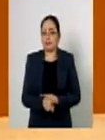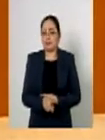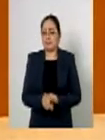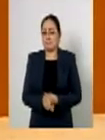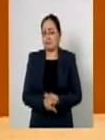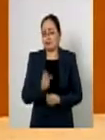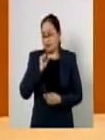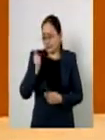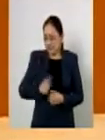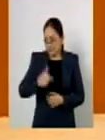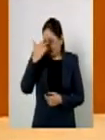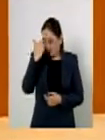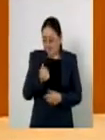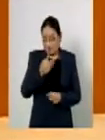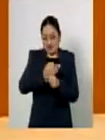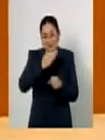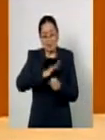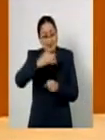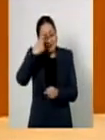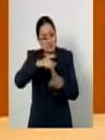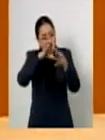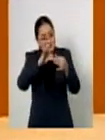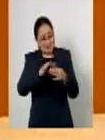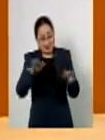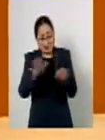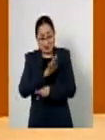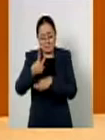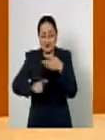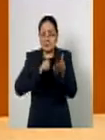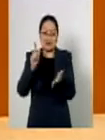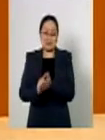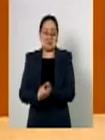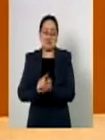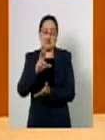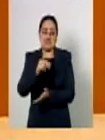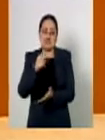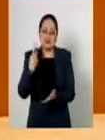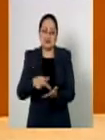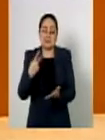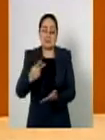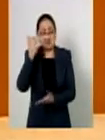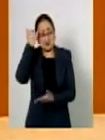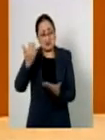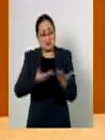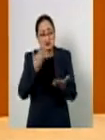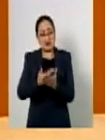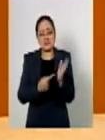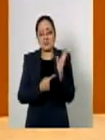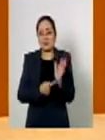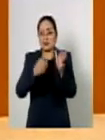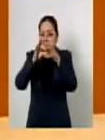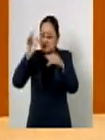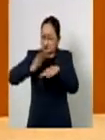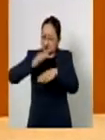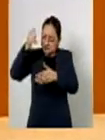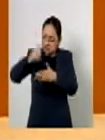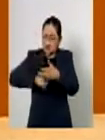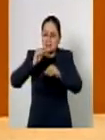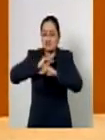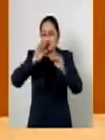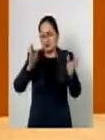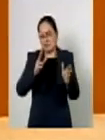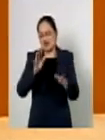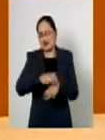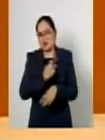ninguna justificación no se demuestra en esta iniciativa ni siquiera se explica suficientemente por qué